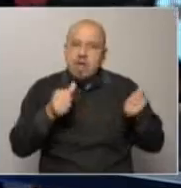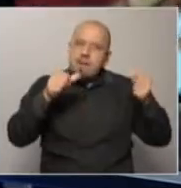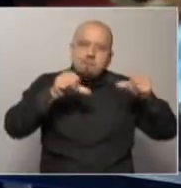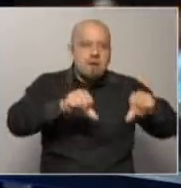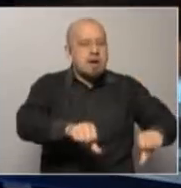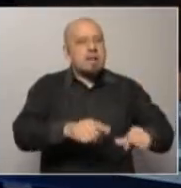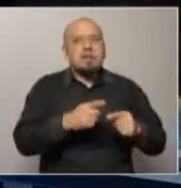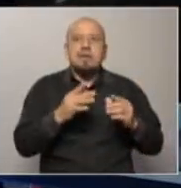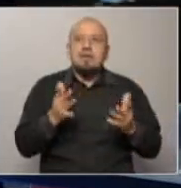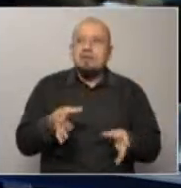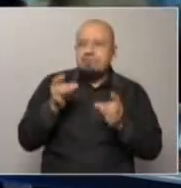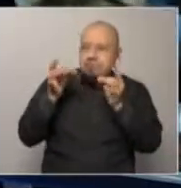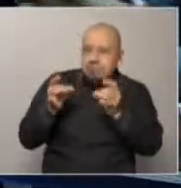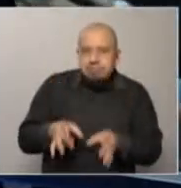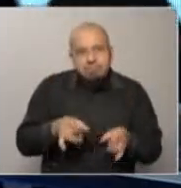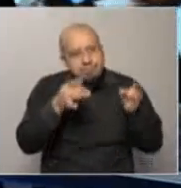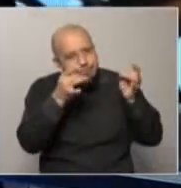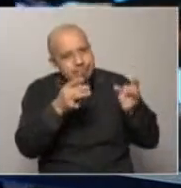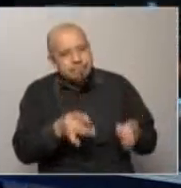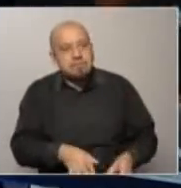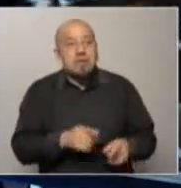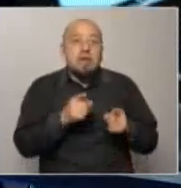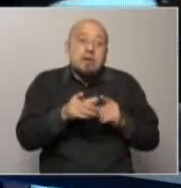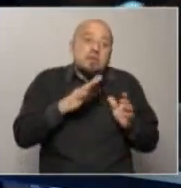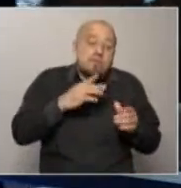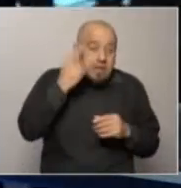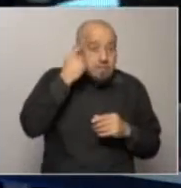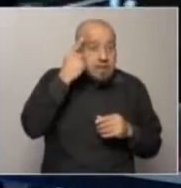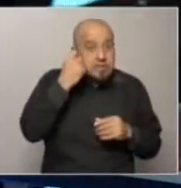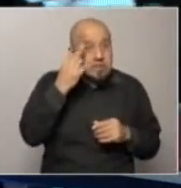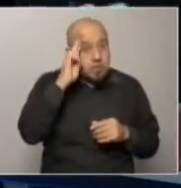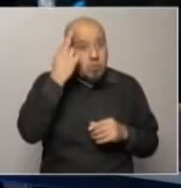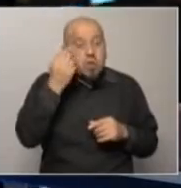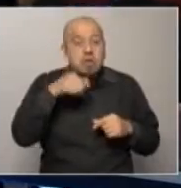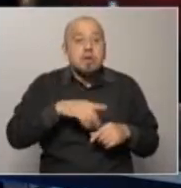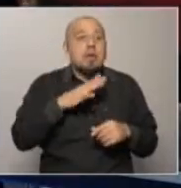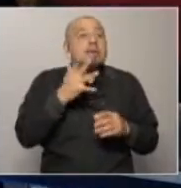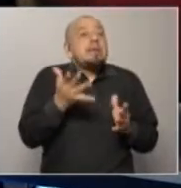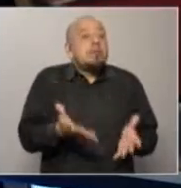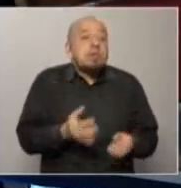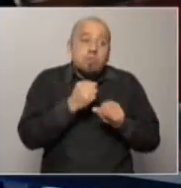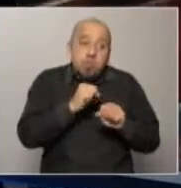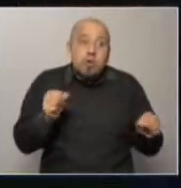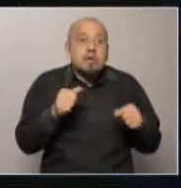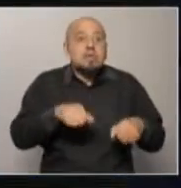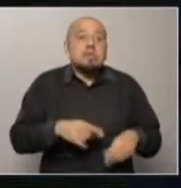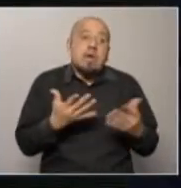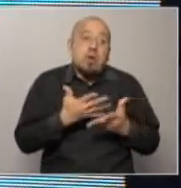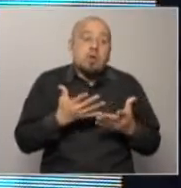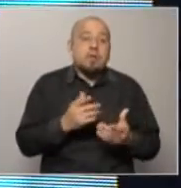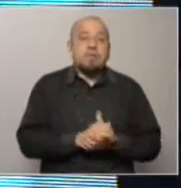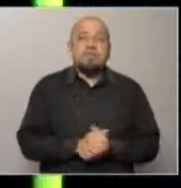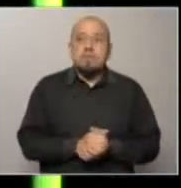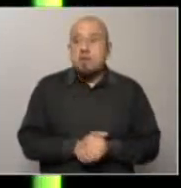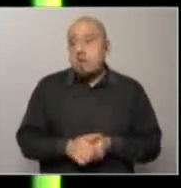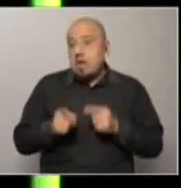muy importantes del gobierno por lo menos eso creo que fue la experiencia de Uruguay y el riesgo de lo que puede suponer si no se relajan algunas de estas bueno